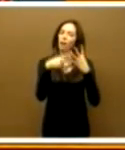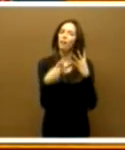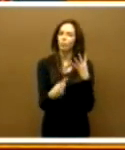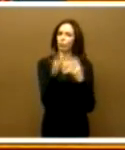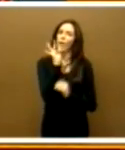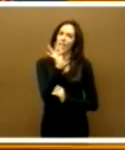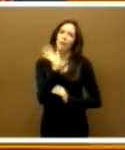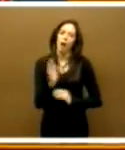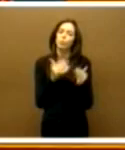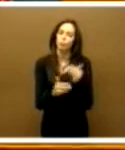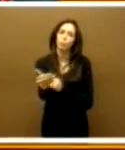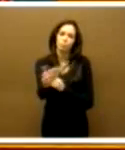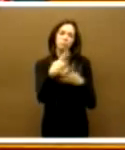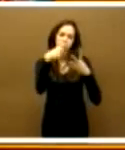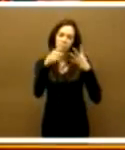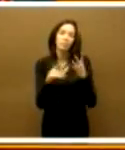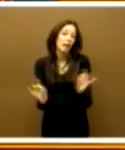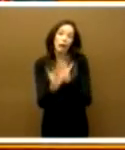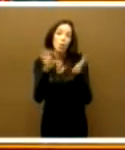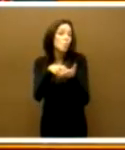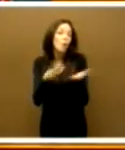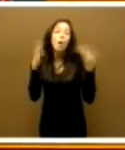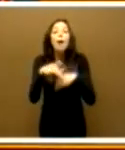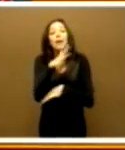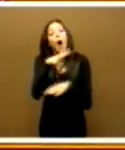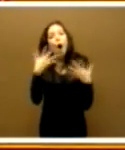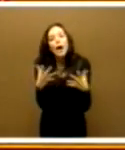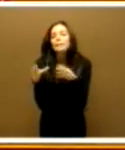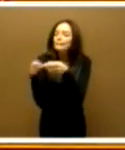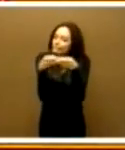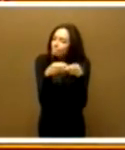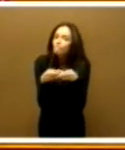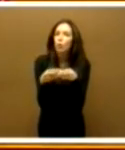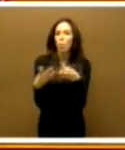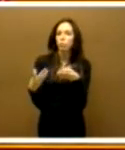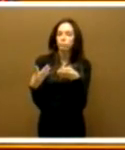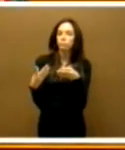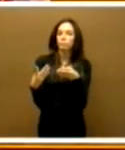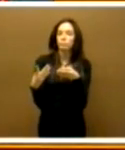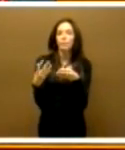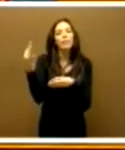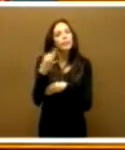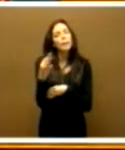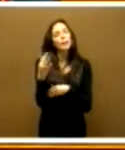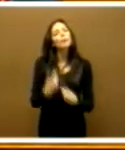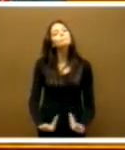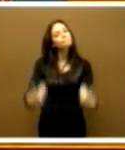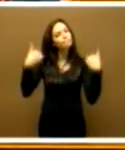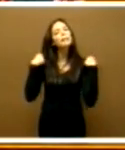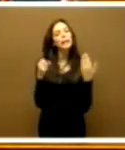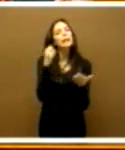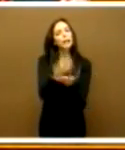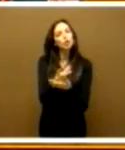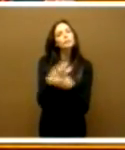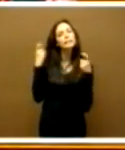muchísimo por hacer. Pero ahora, de manera colectiva, que tenemos que hacer es frente a ese reto,